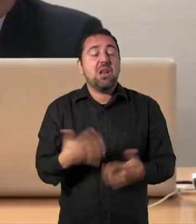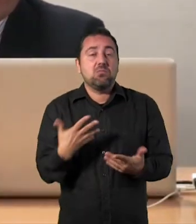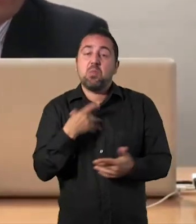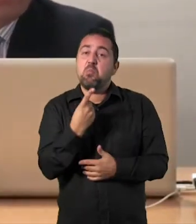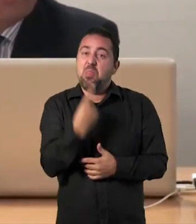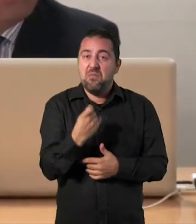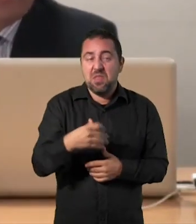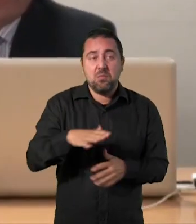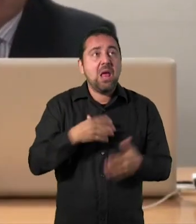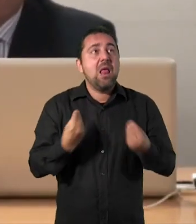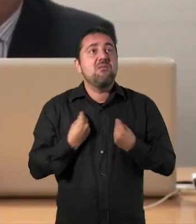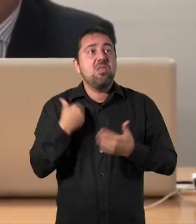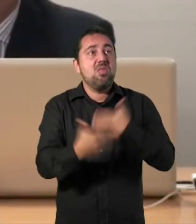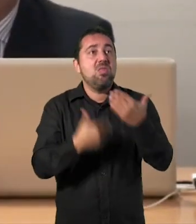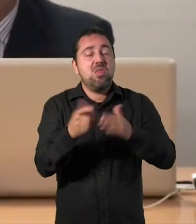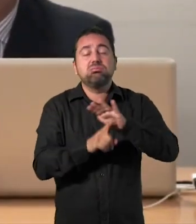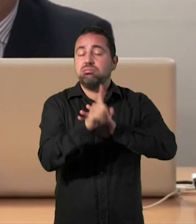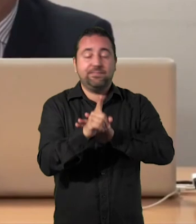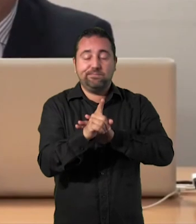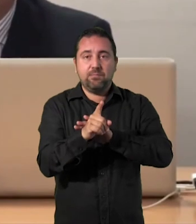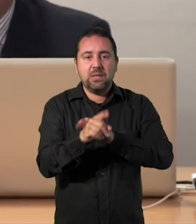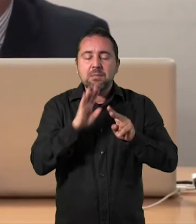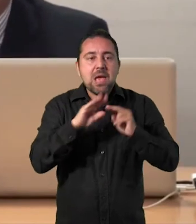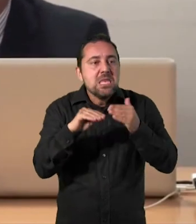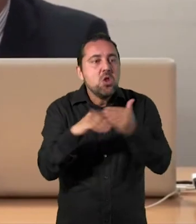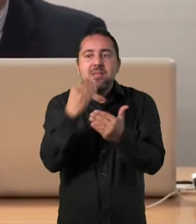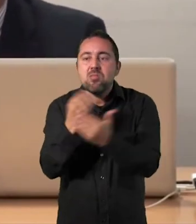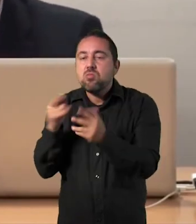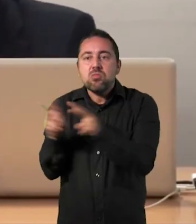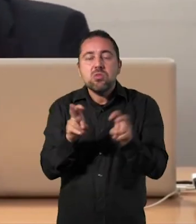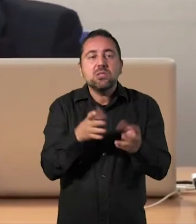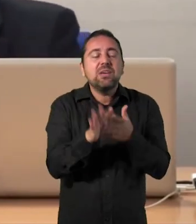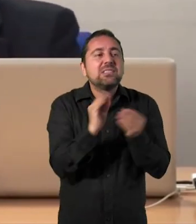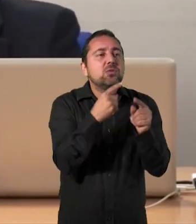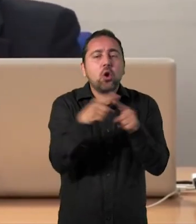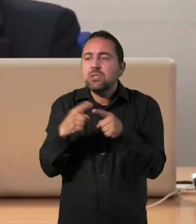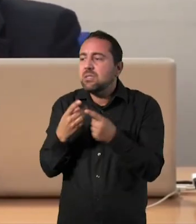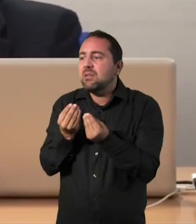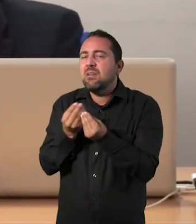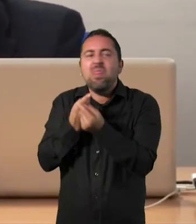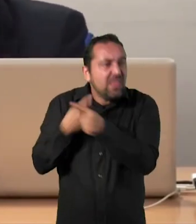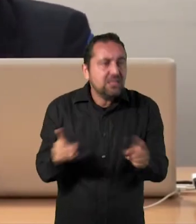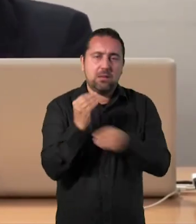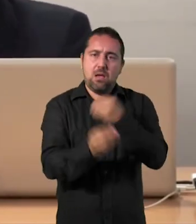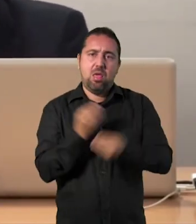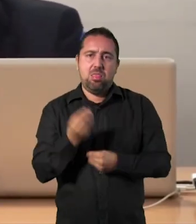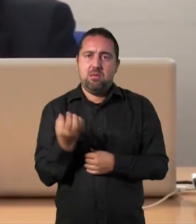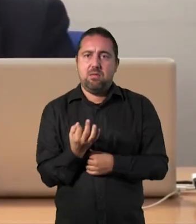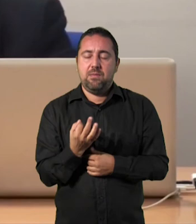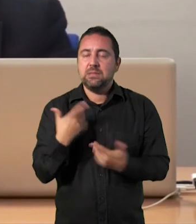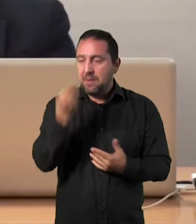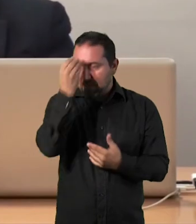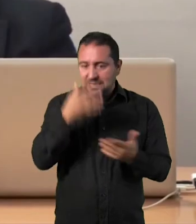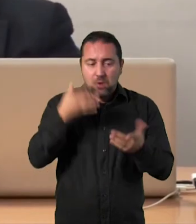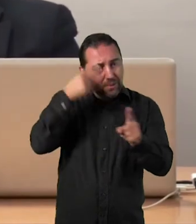seguramente será muy difícil que nos ganemos la vida. Innovar es hacer cosas distintas. Siempre